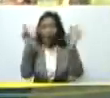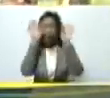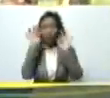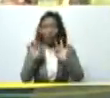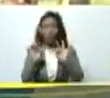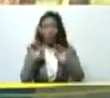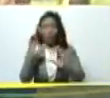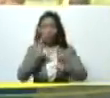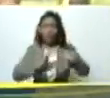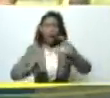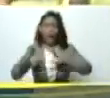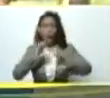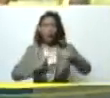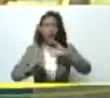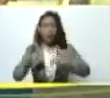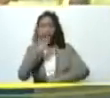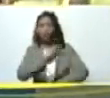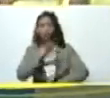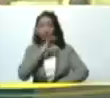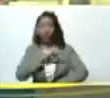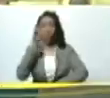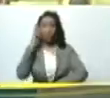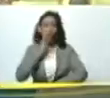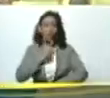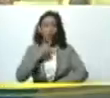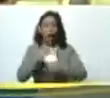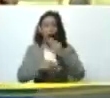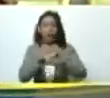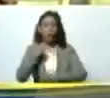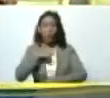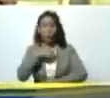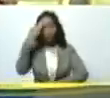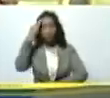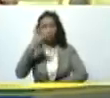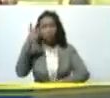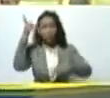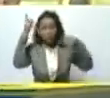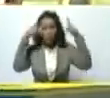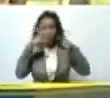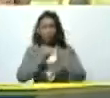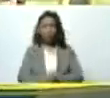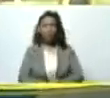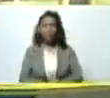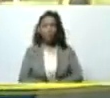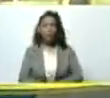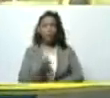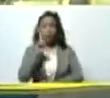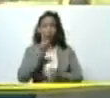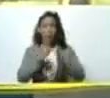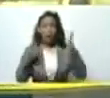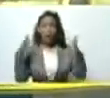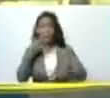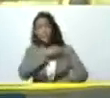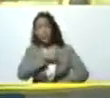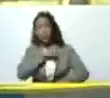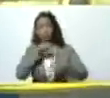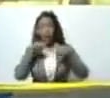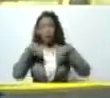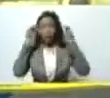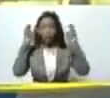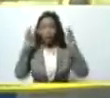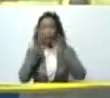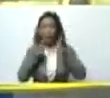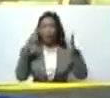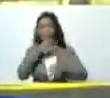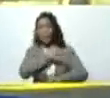científico del socialismo bolivariano creado por nuestro comandante Chávez de una gran misión en este caso la gran